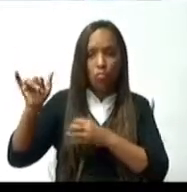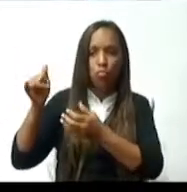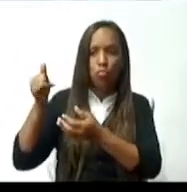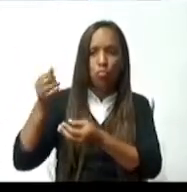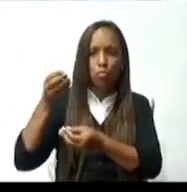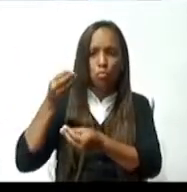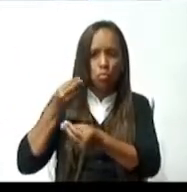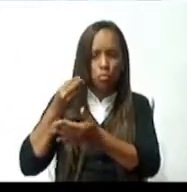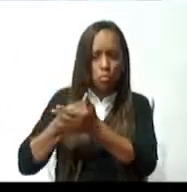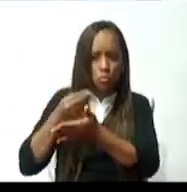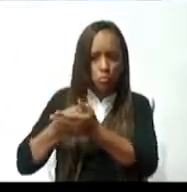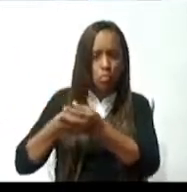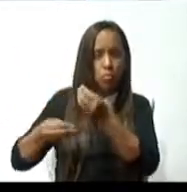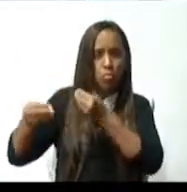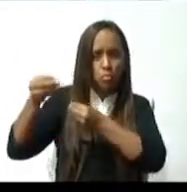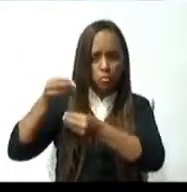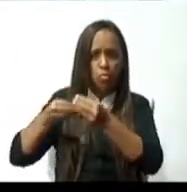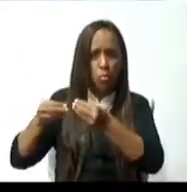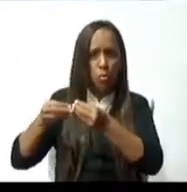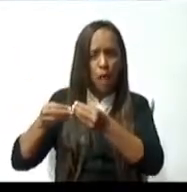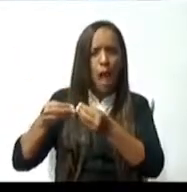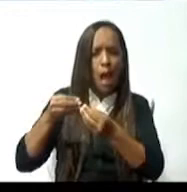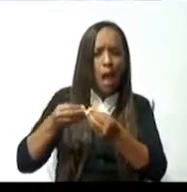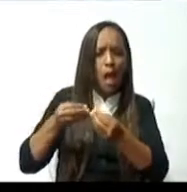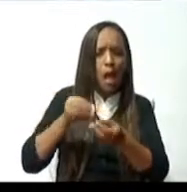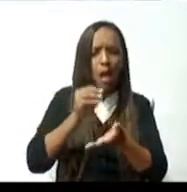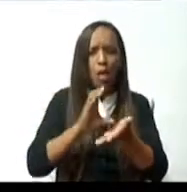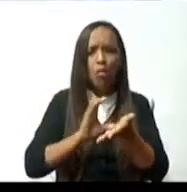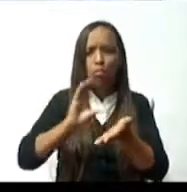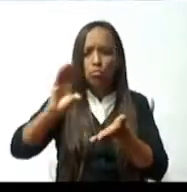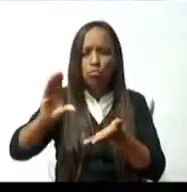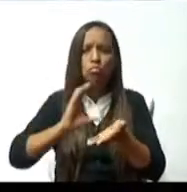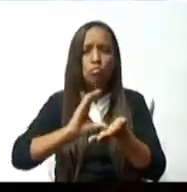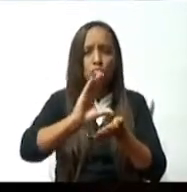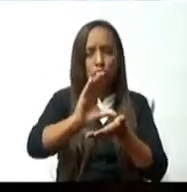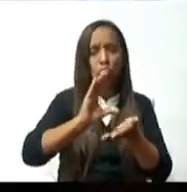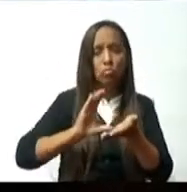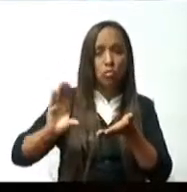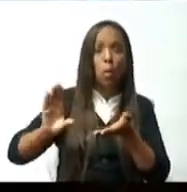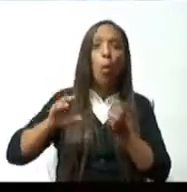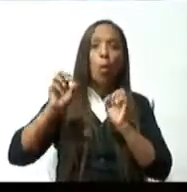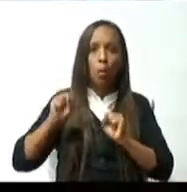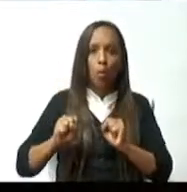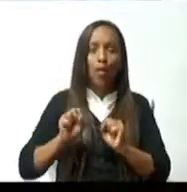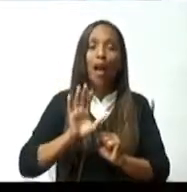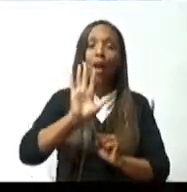ministerio, pero nunca el del Ministerio de Educación.